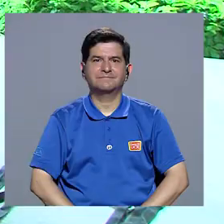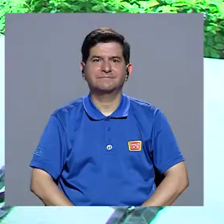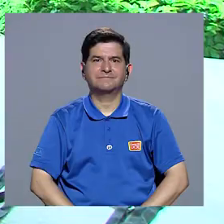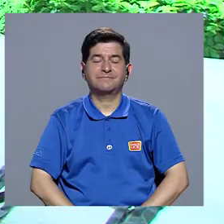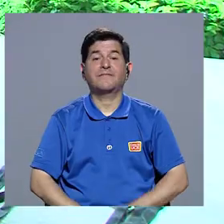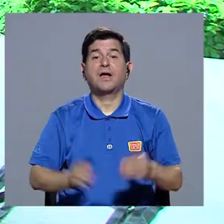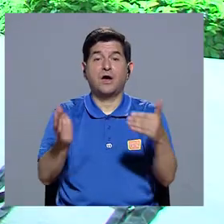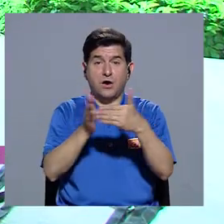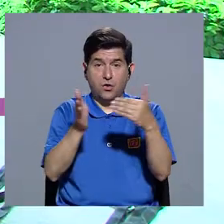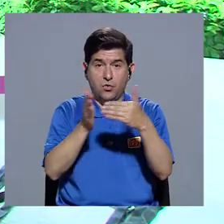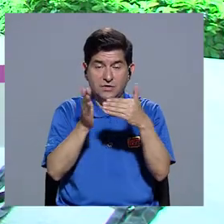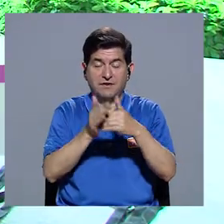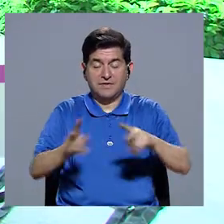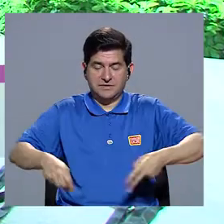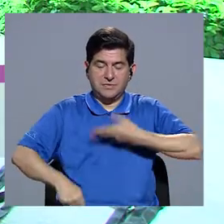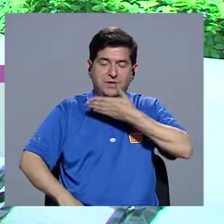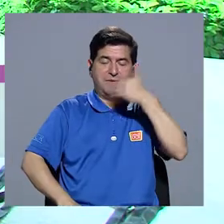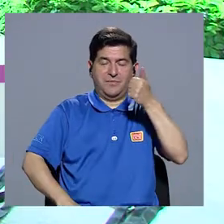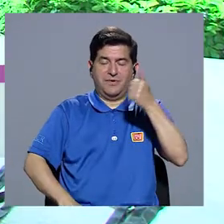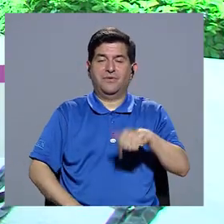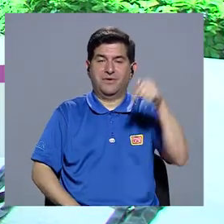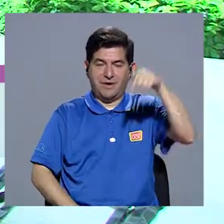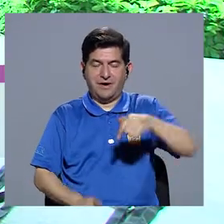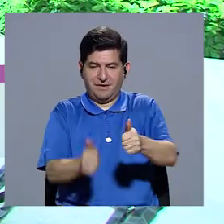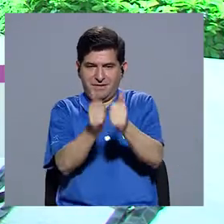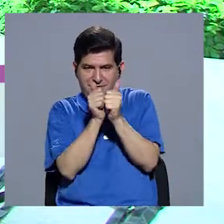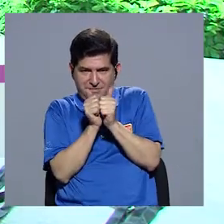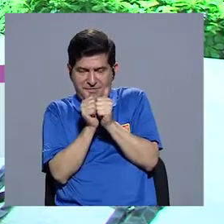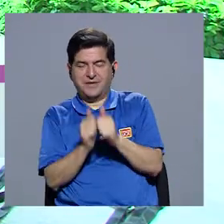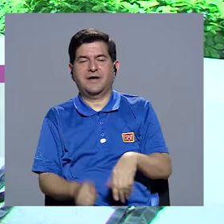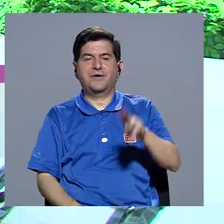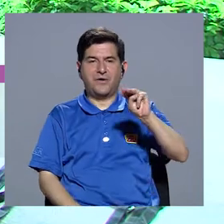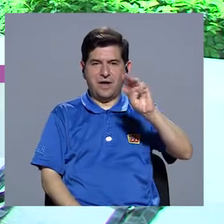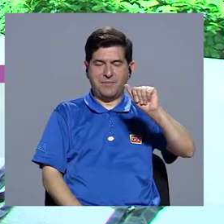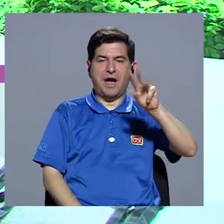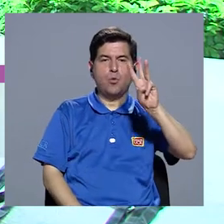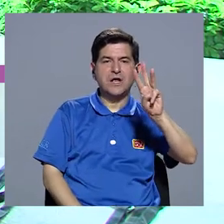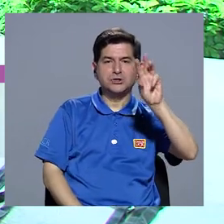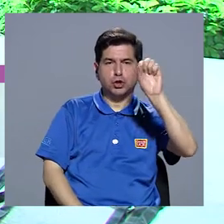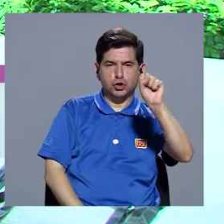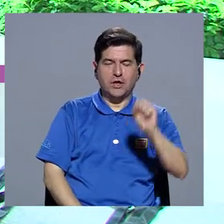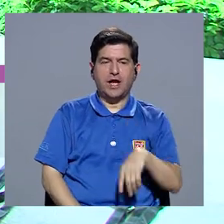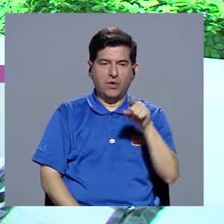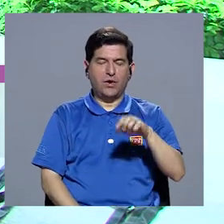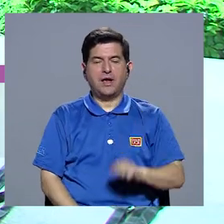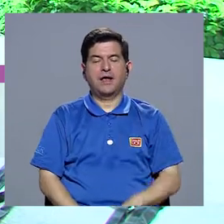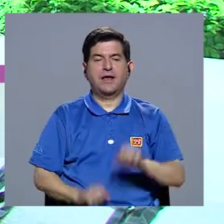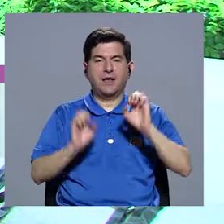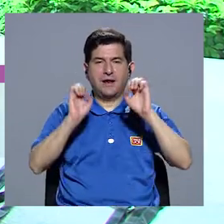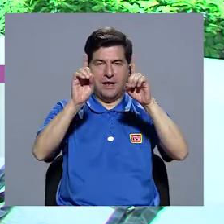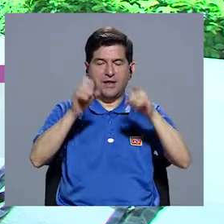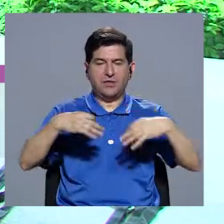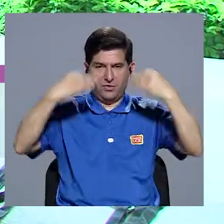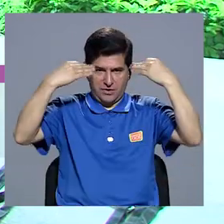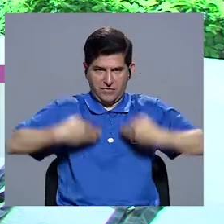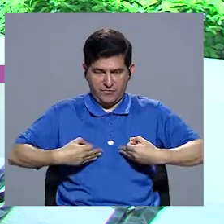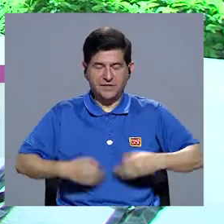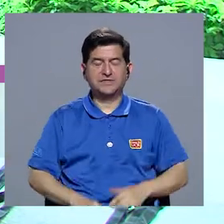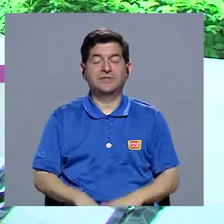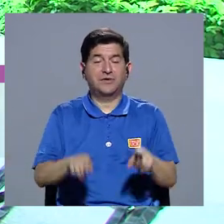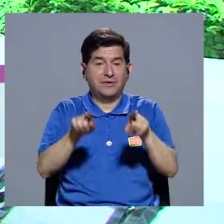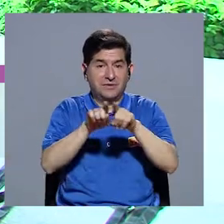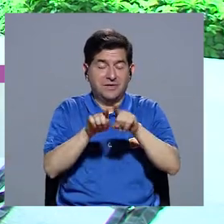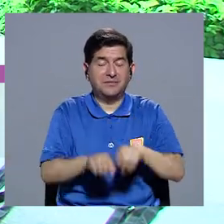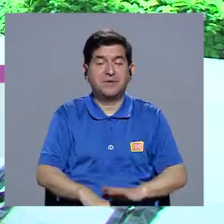Estamos de vuelta con más de Vivir Mejor. Nos acompaña hoy el máster Wilson Solano. Él es educador físico, prescriptor de ejercicio